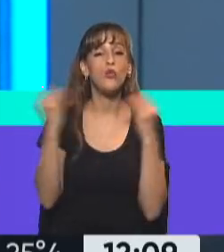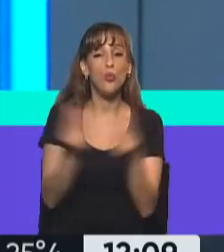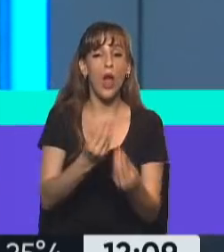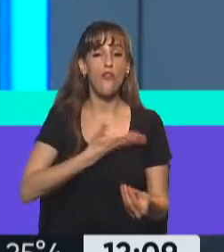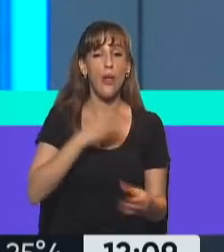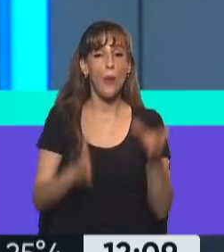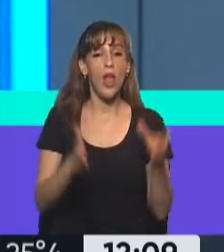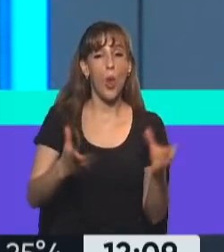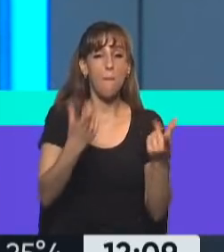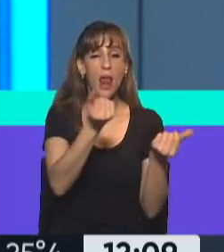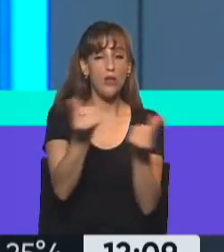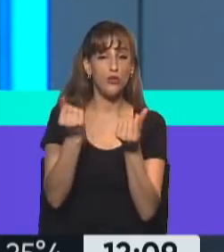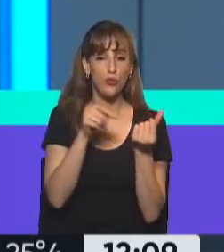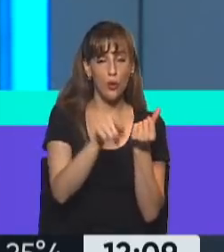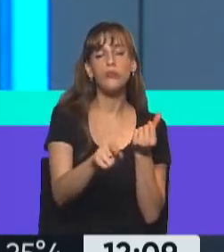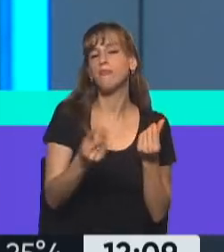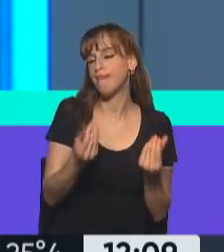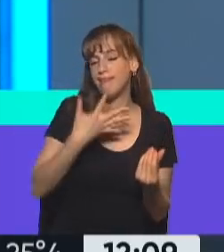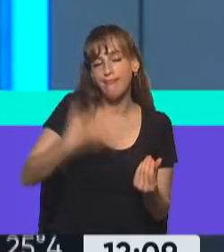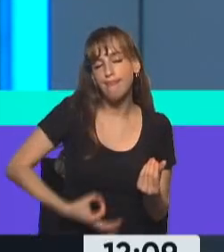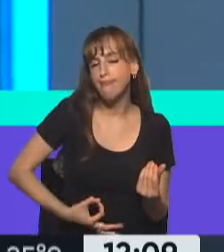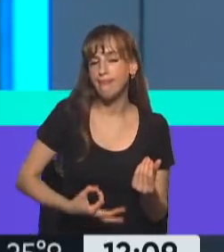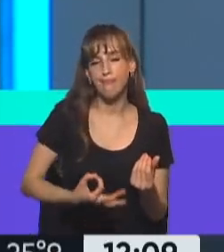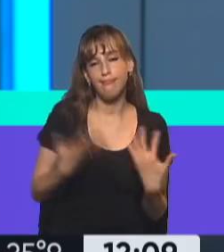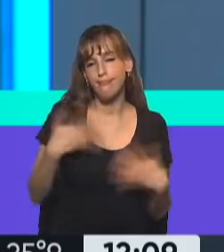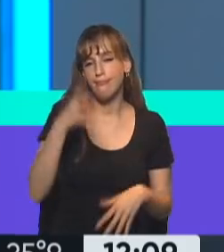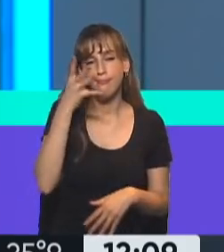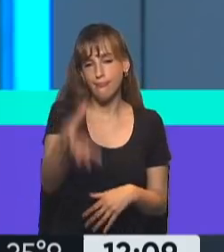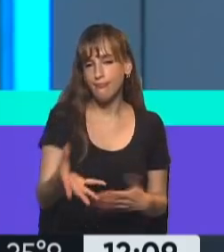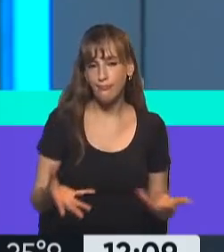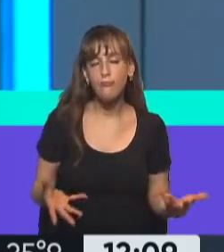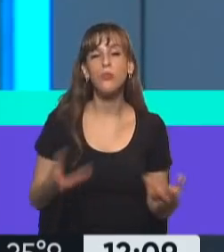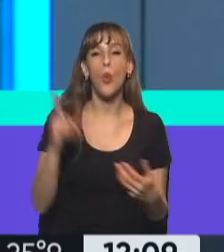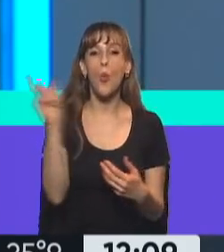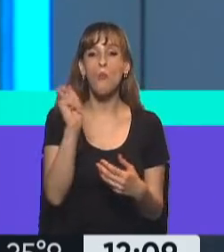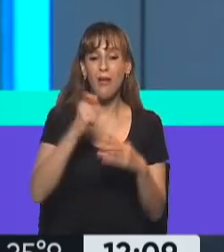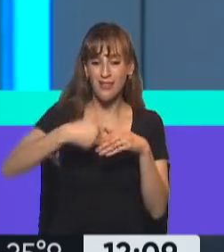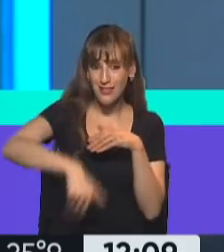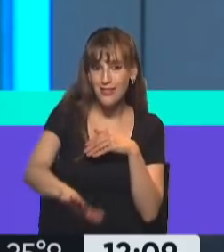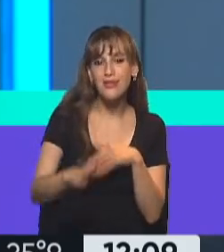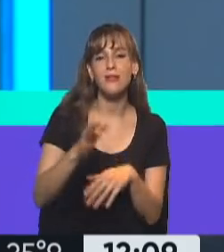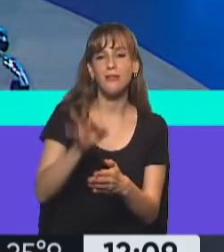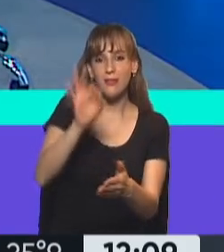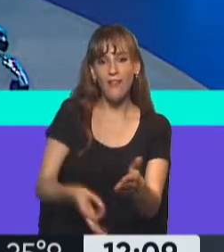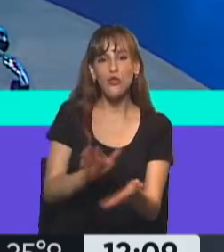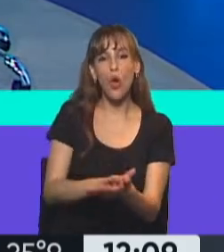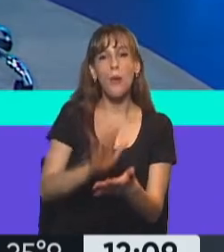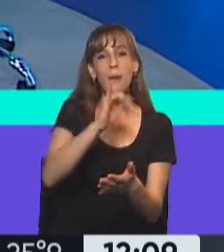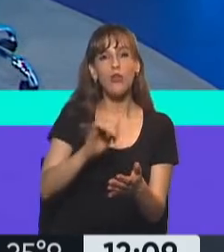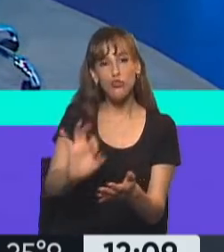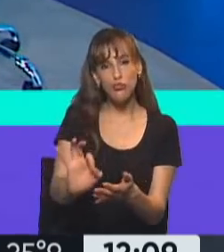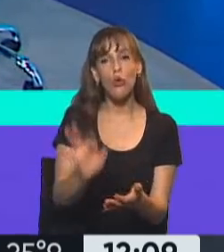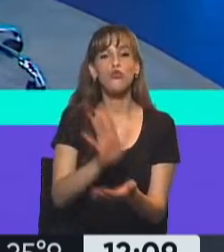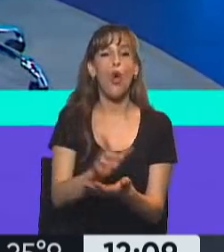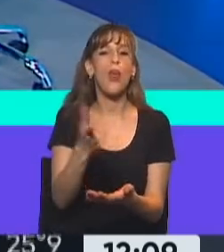vez una mala noticia, porque van a ser altos y seguramente dentro de un mes cuando conozcamos lo de marzo también. Hablamos de índice de inflación. De índice de